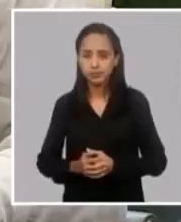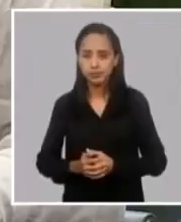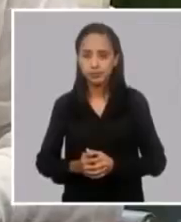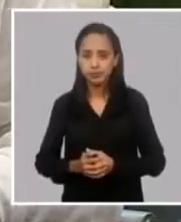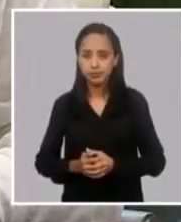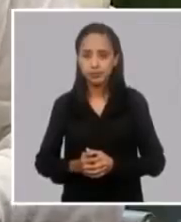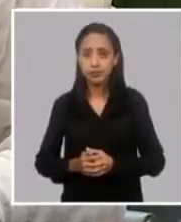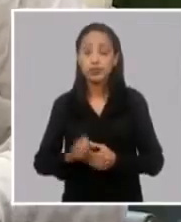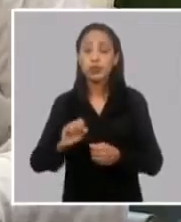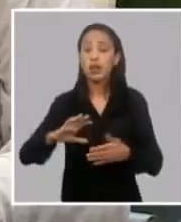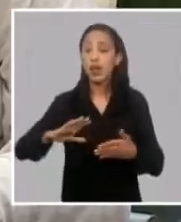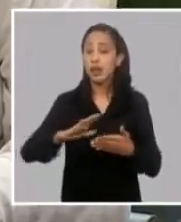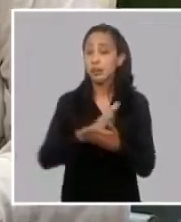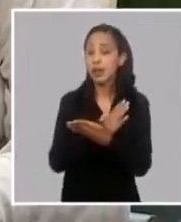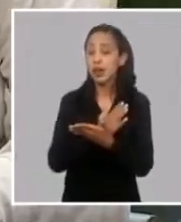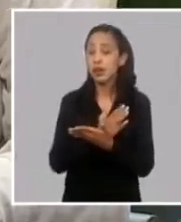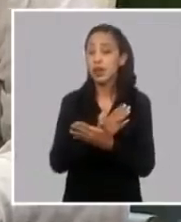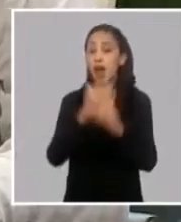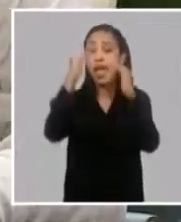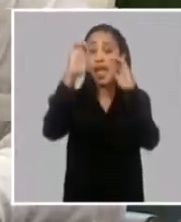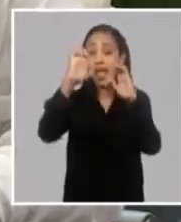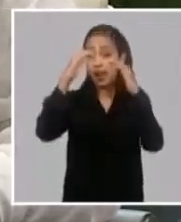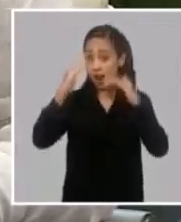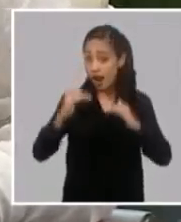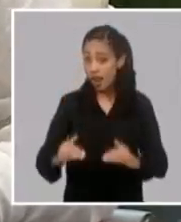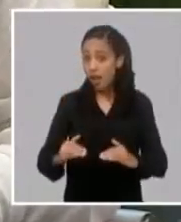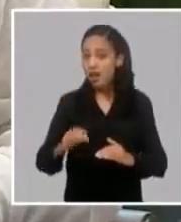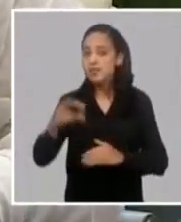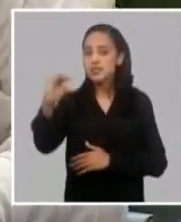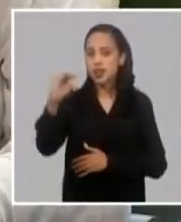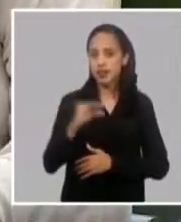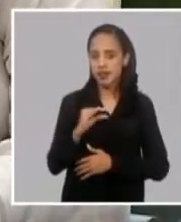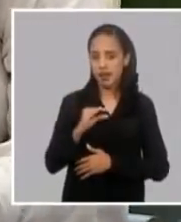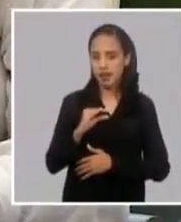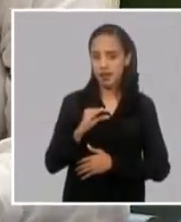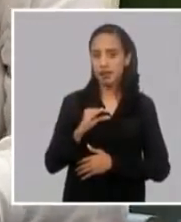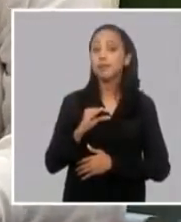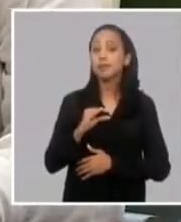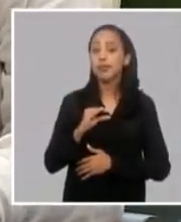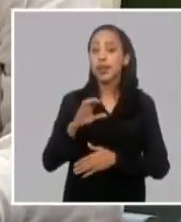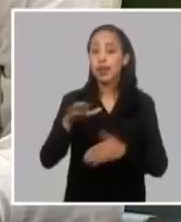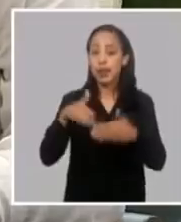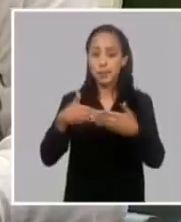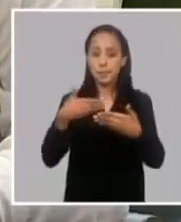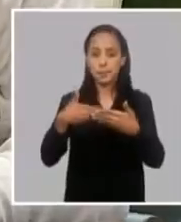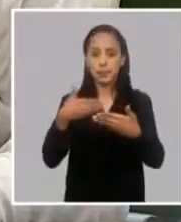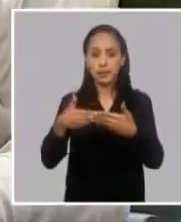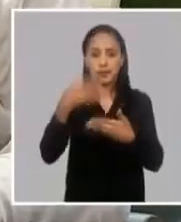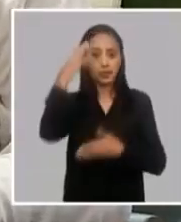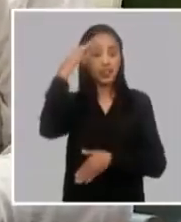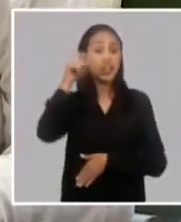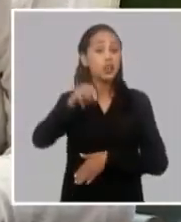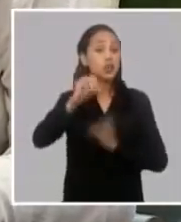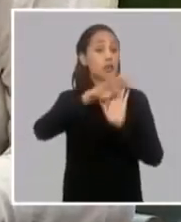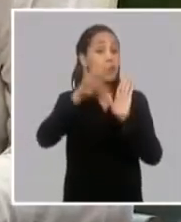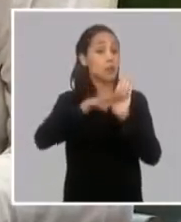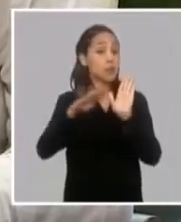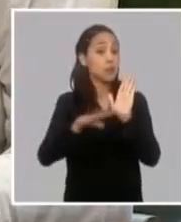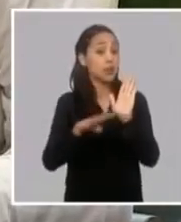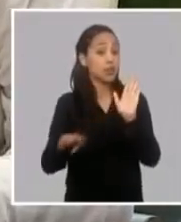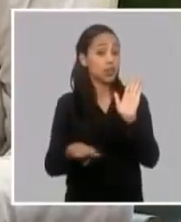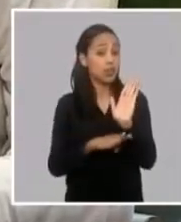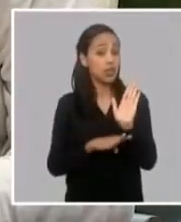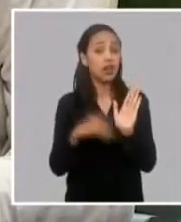escala salarial para el pago del salario en las empresas estatales o sea esto es una medida de gran calado una medida de